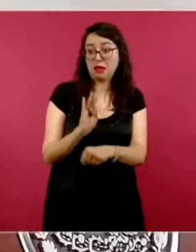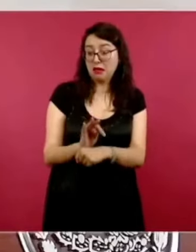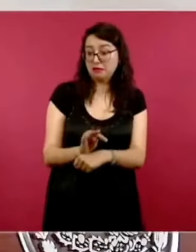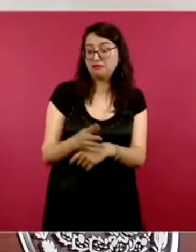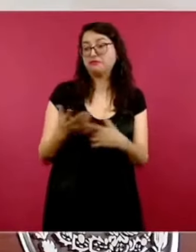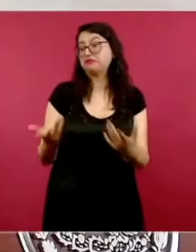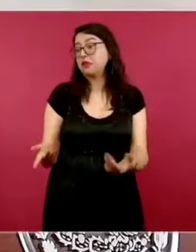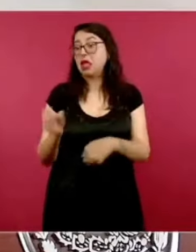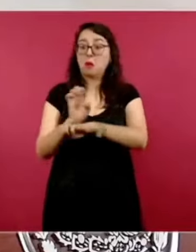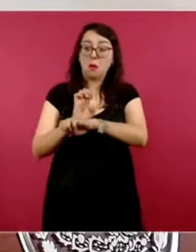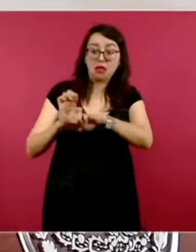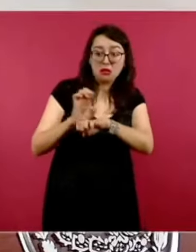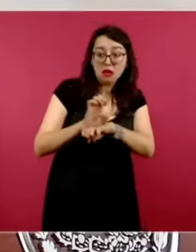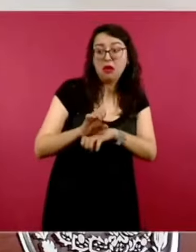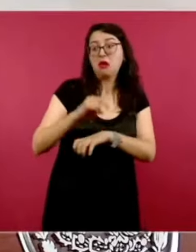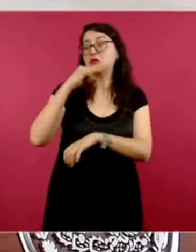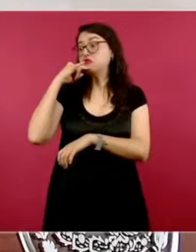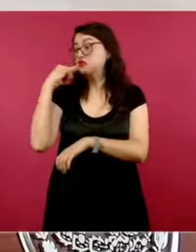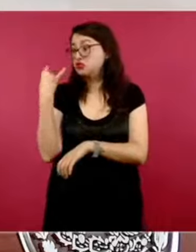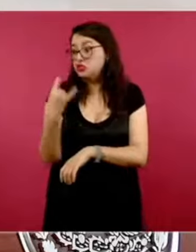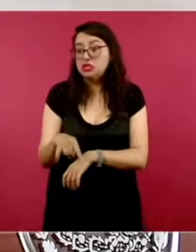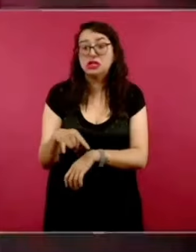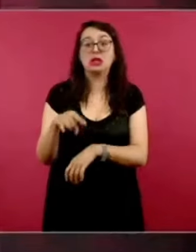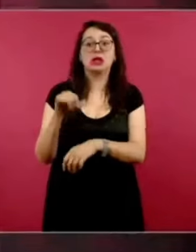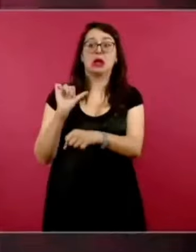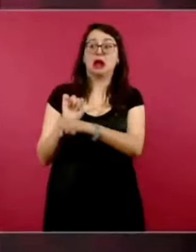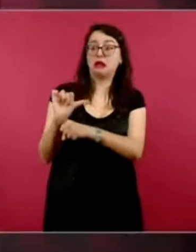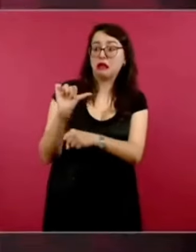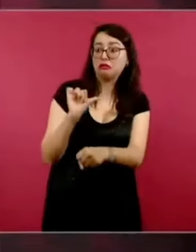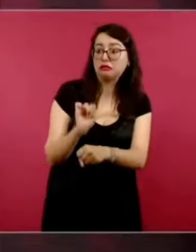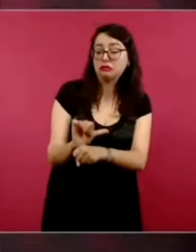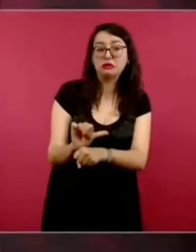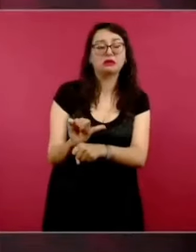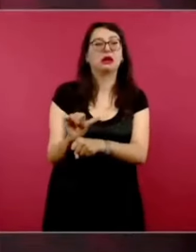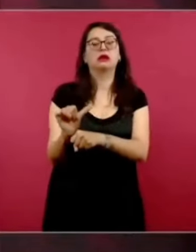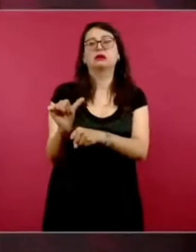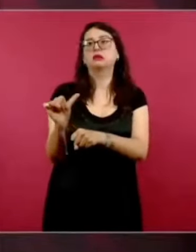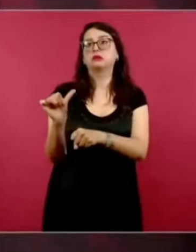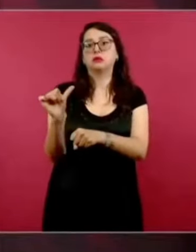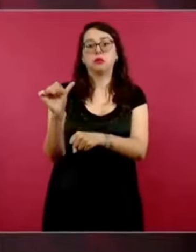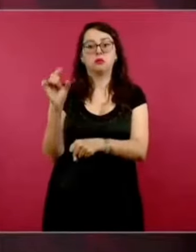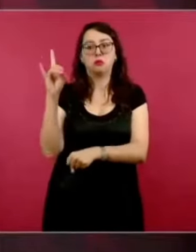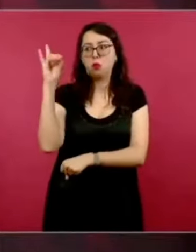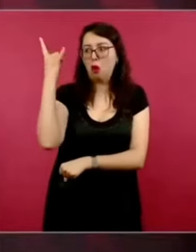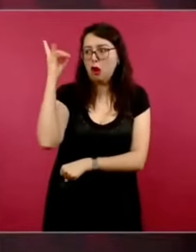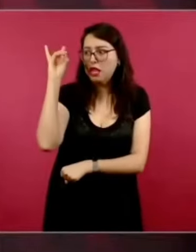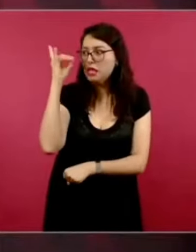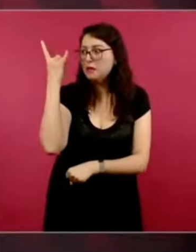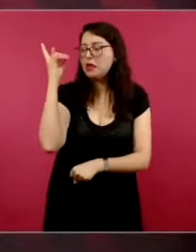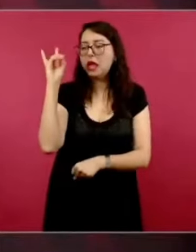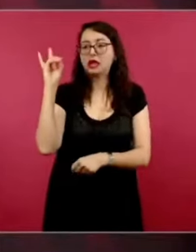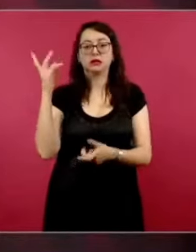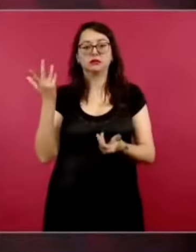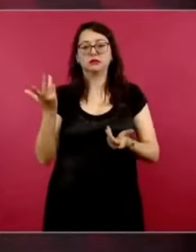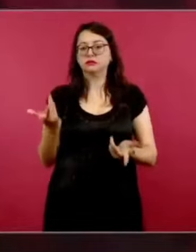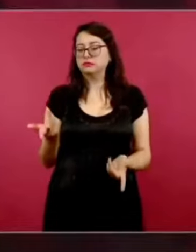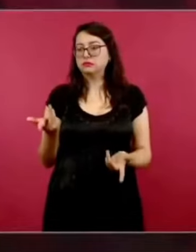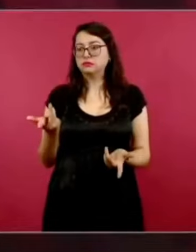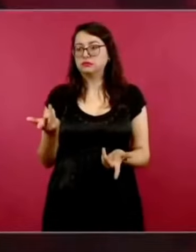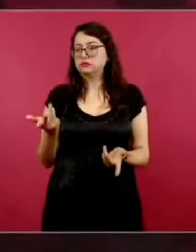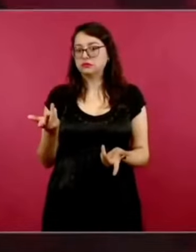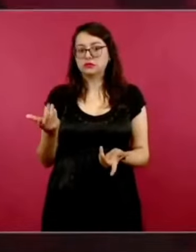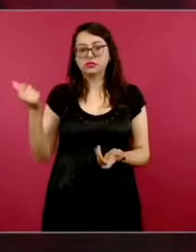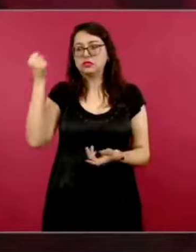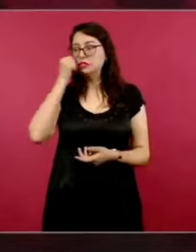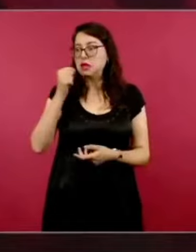argentinos, a bolivianos, de